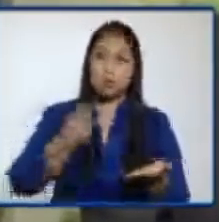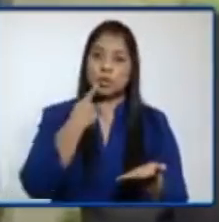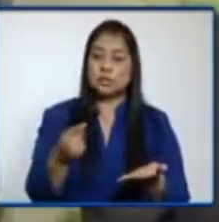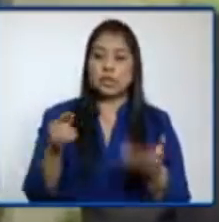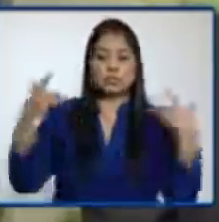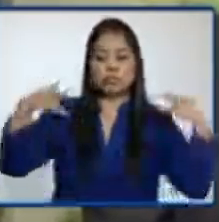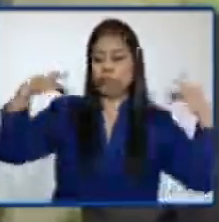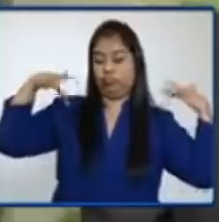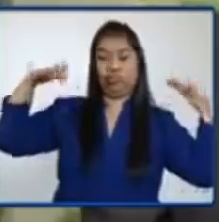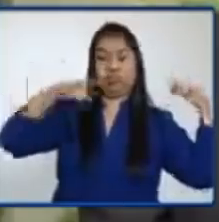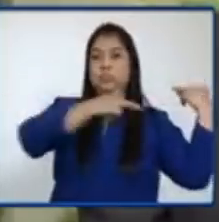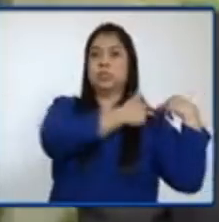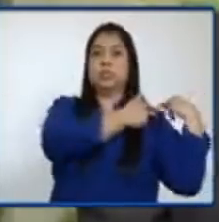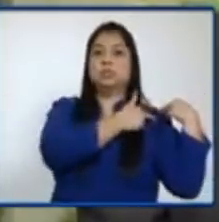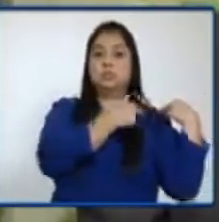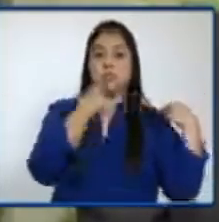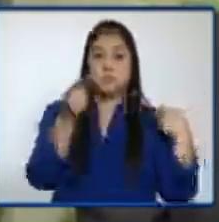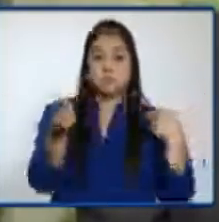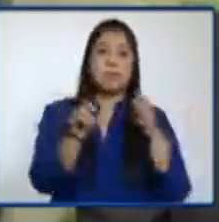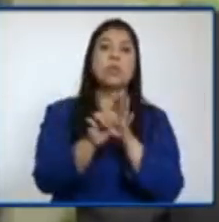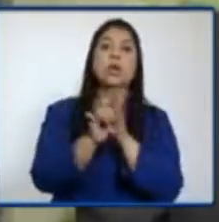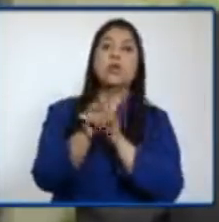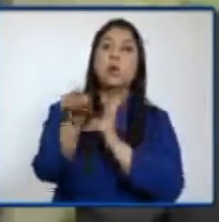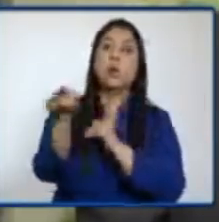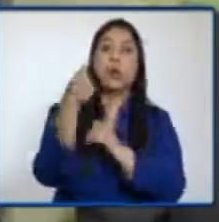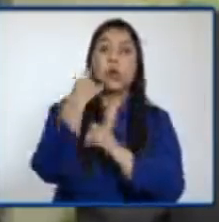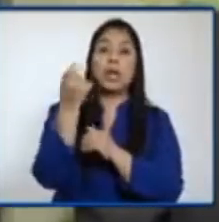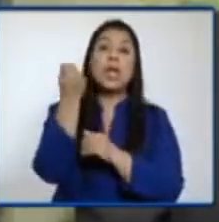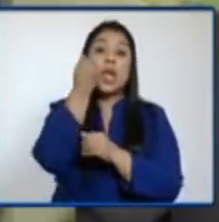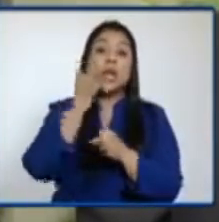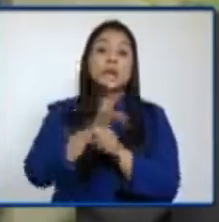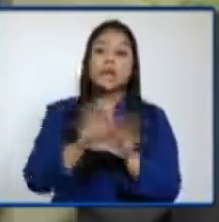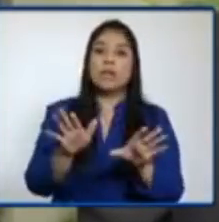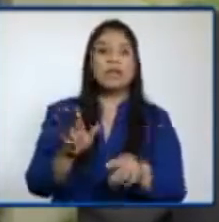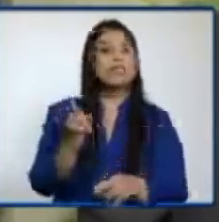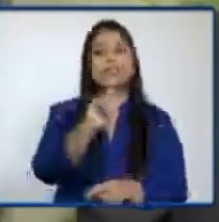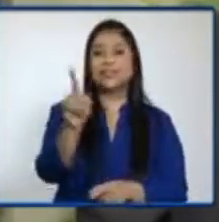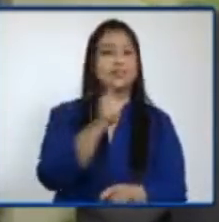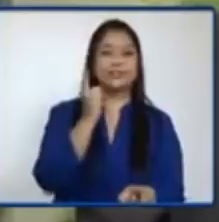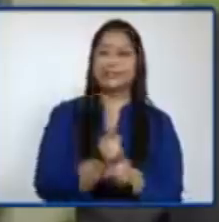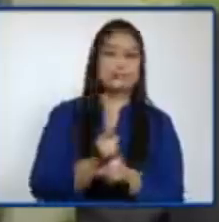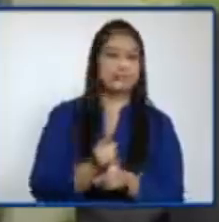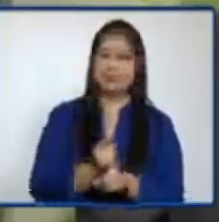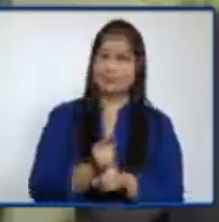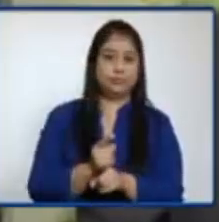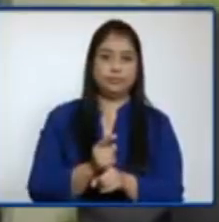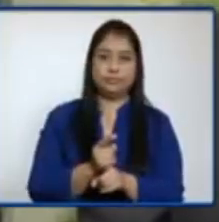de responsabilidad a los establecimientos si es que llegan a tener un contagio. Eso no es correcto. La